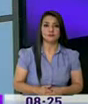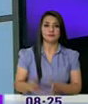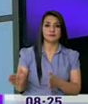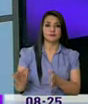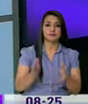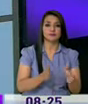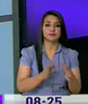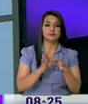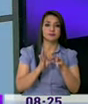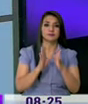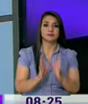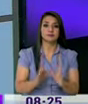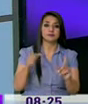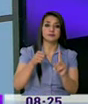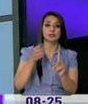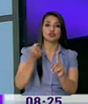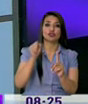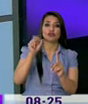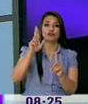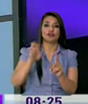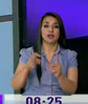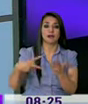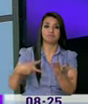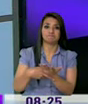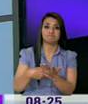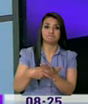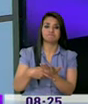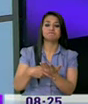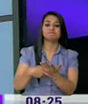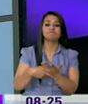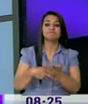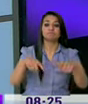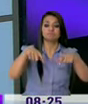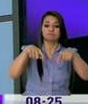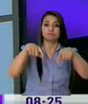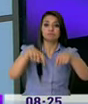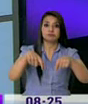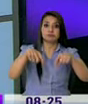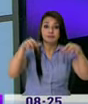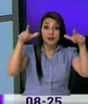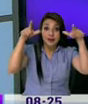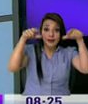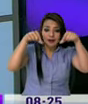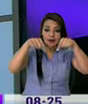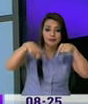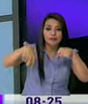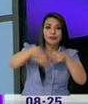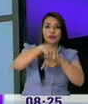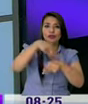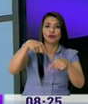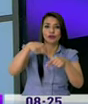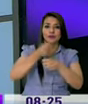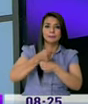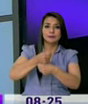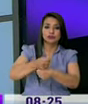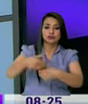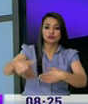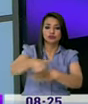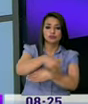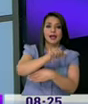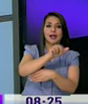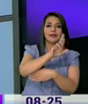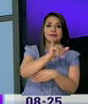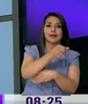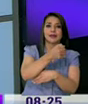Con Sofía Vintimilla, está en el terminal del Metro de Labrador, allá en la Isai Albenis de Amazonas. ¿Por qué está ahí? Junto a los representantes de la empresa